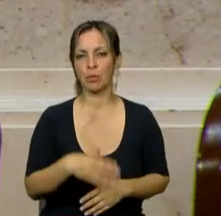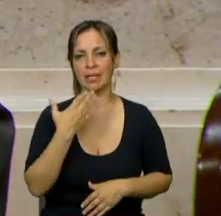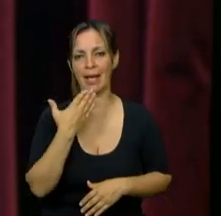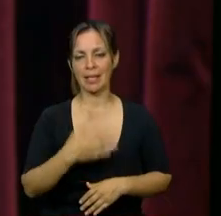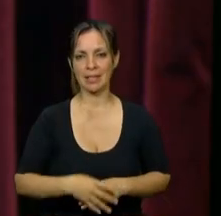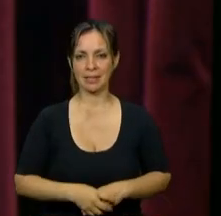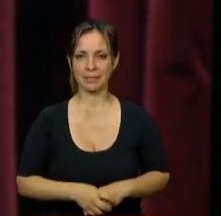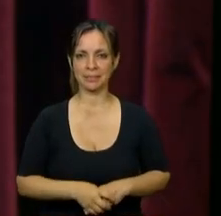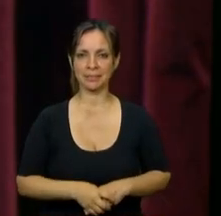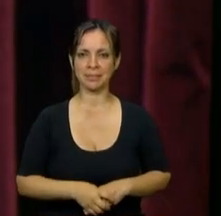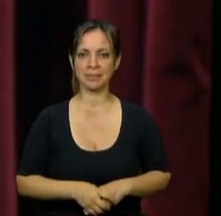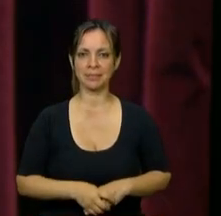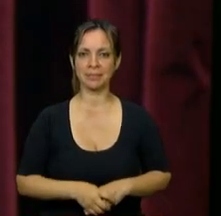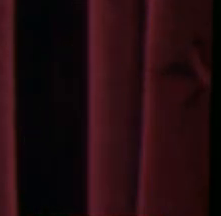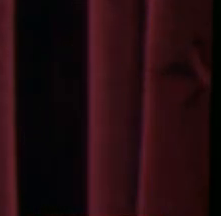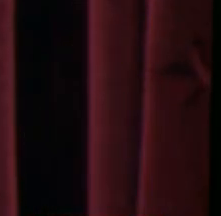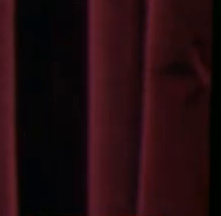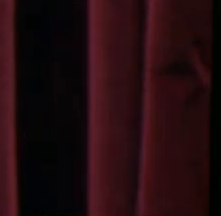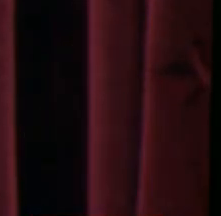Presidente. Gracias, diputado Pedrini.